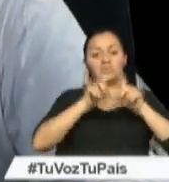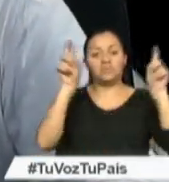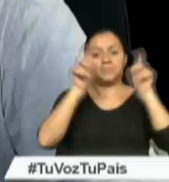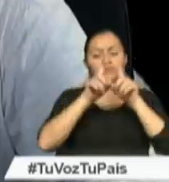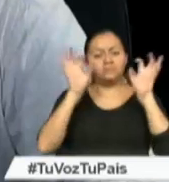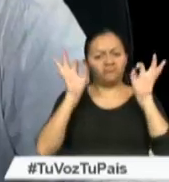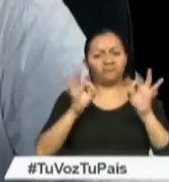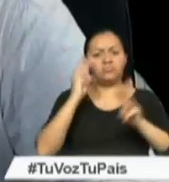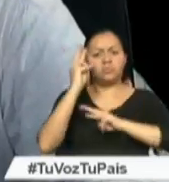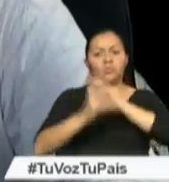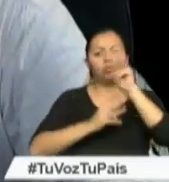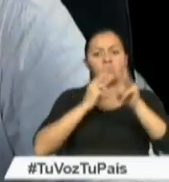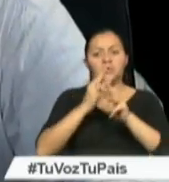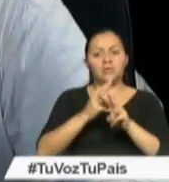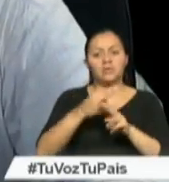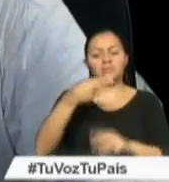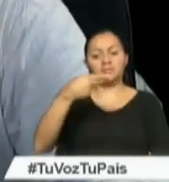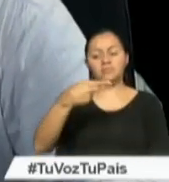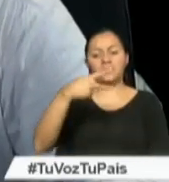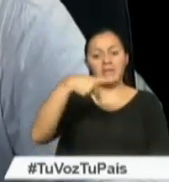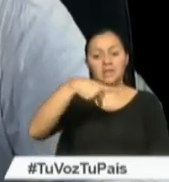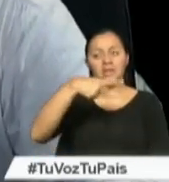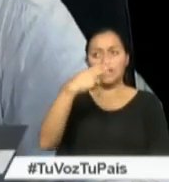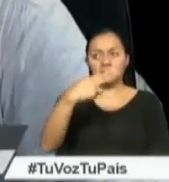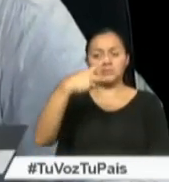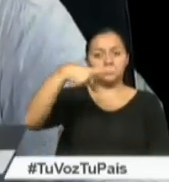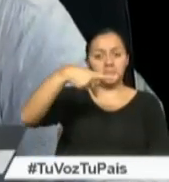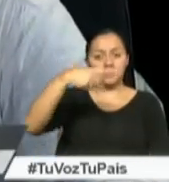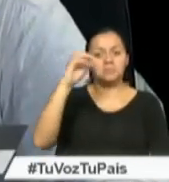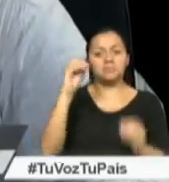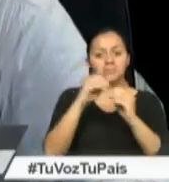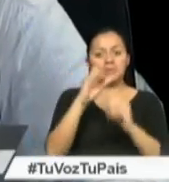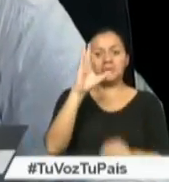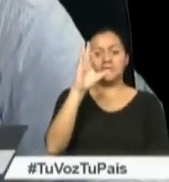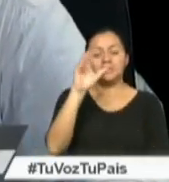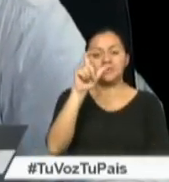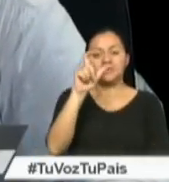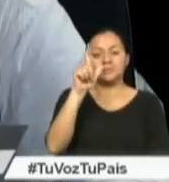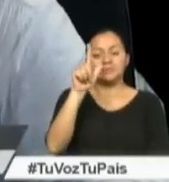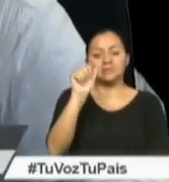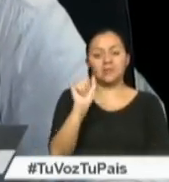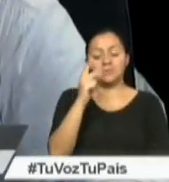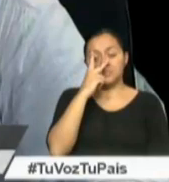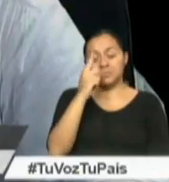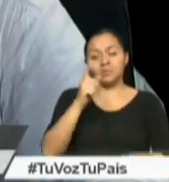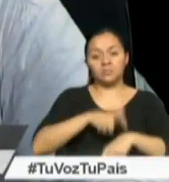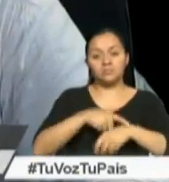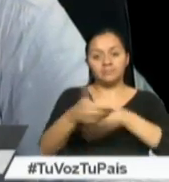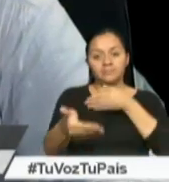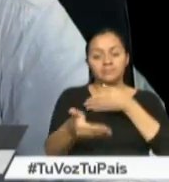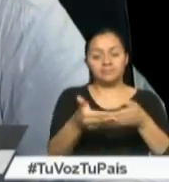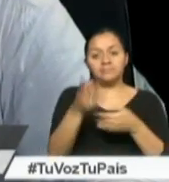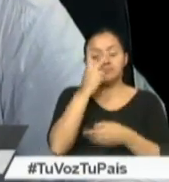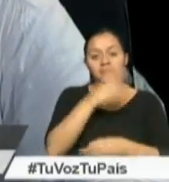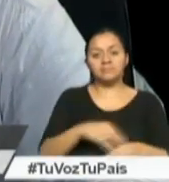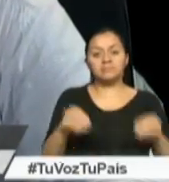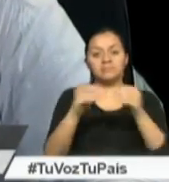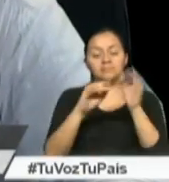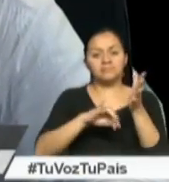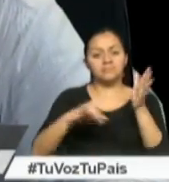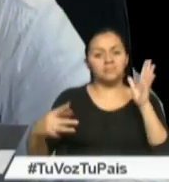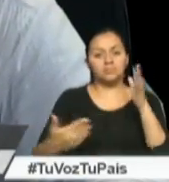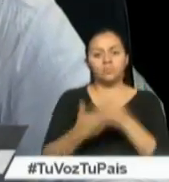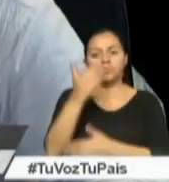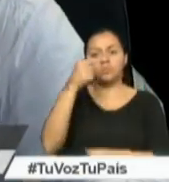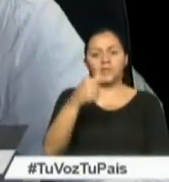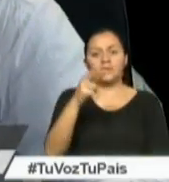renombre mundial Hillary Packard y Tesla para que Ecuador empiece a producir en el corto plazo carros eléctricos con una nueva tecnología el